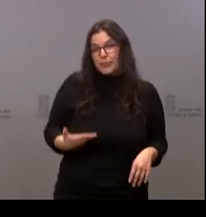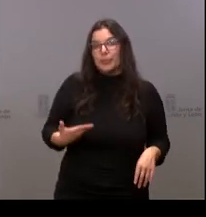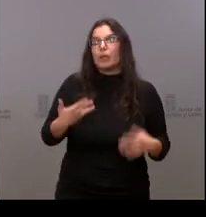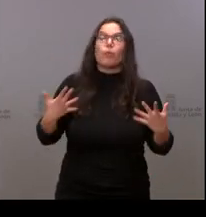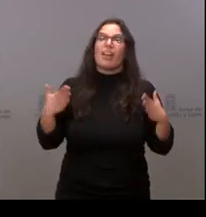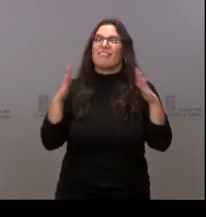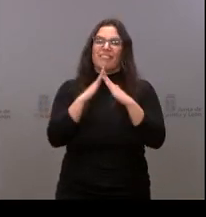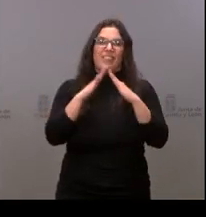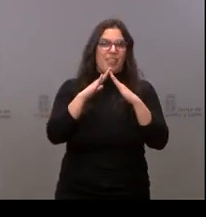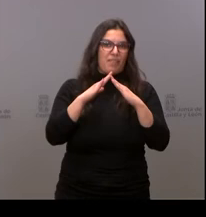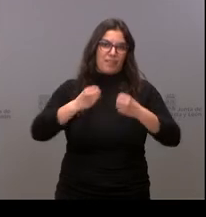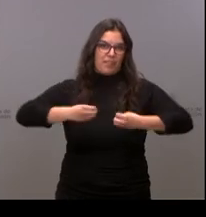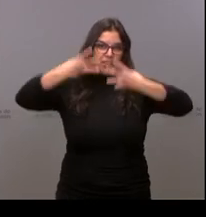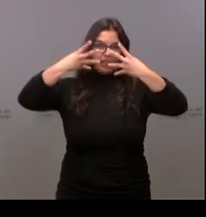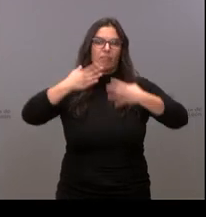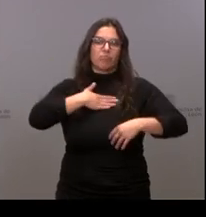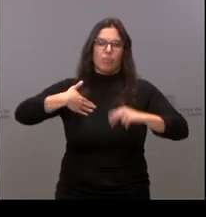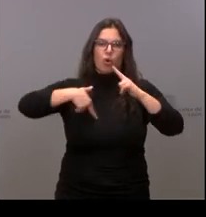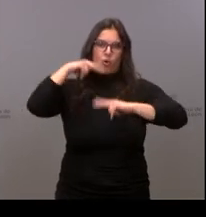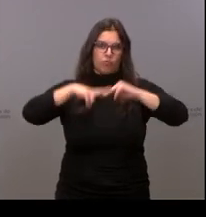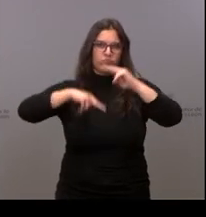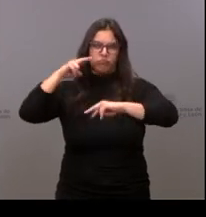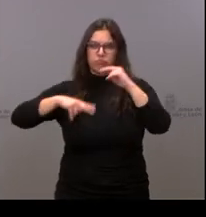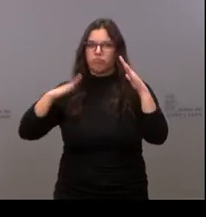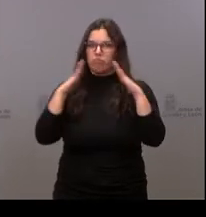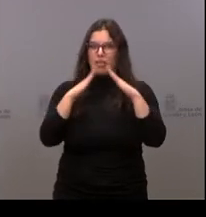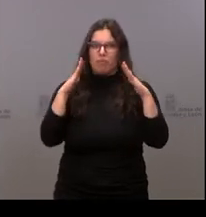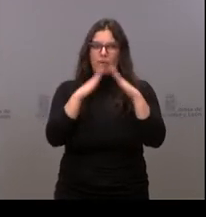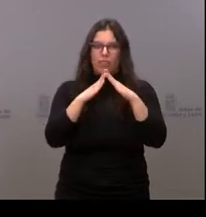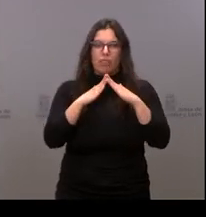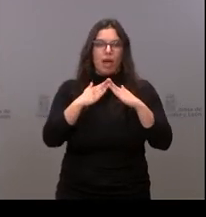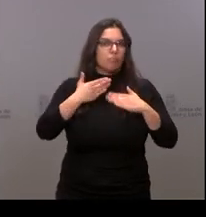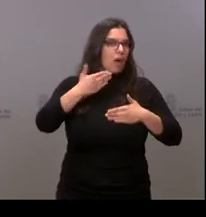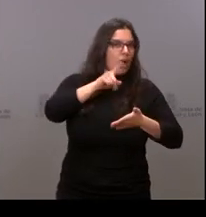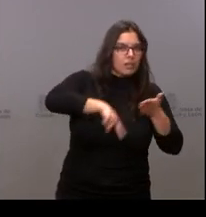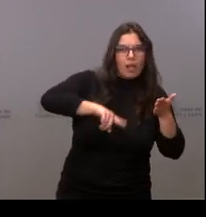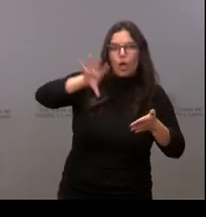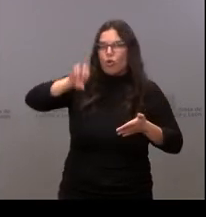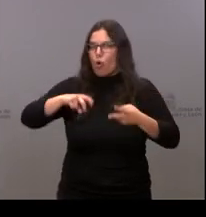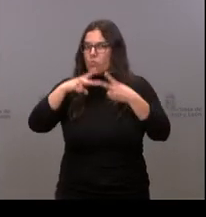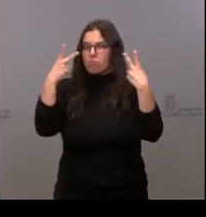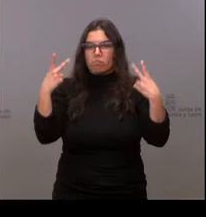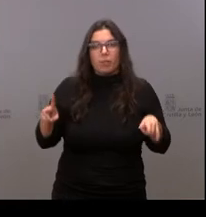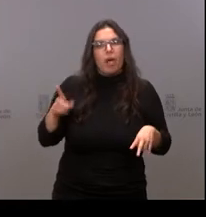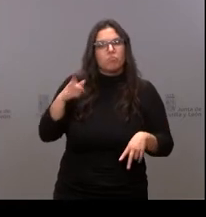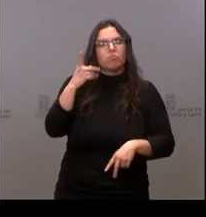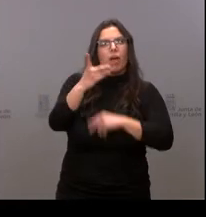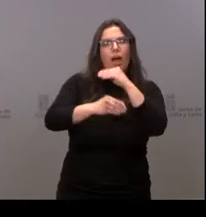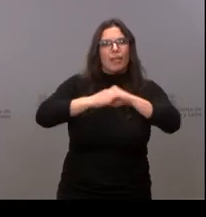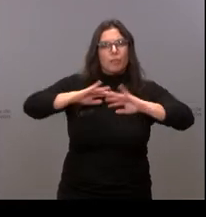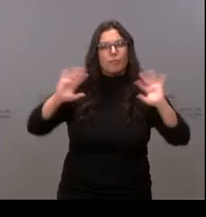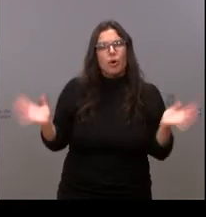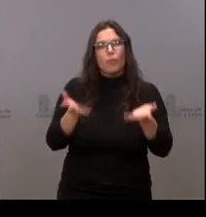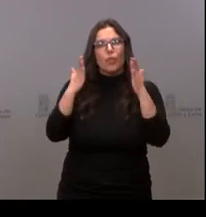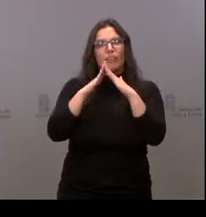es la vivienda y vamos a apostar por la construcción de viviendas para alquiler o para compra y realizar promociones